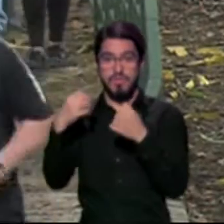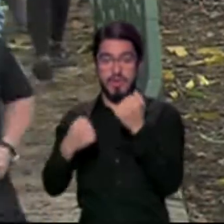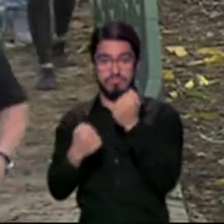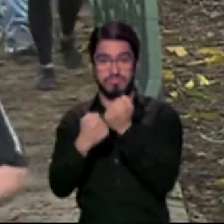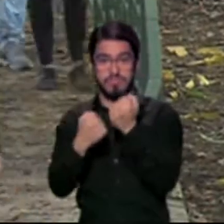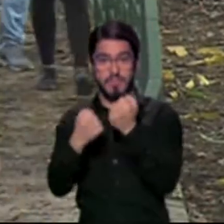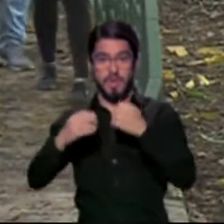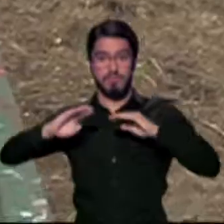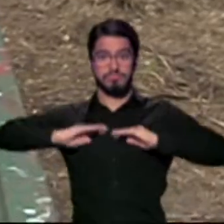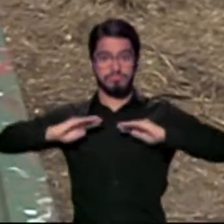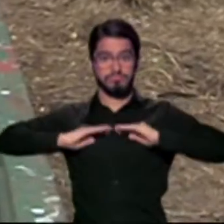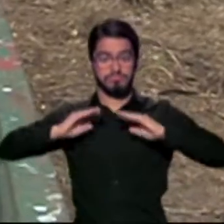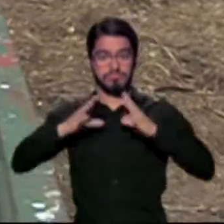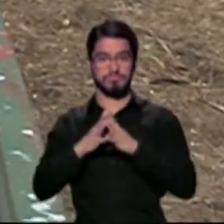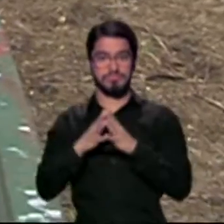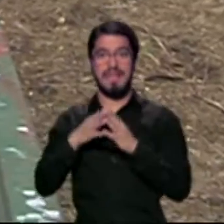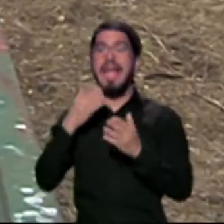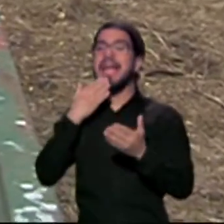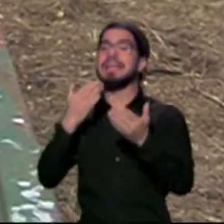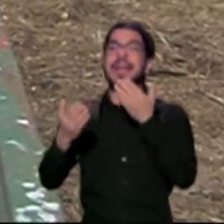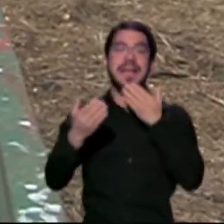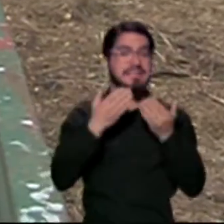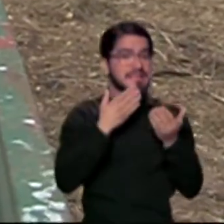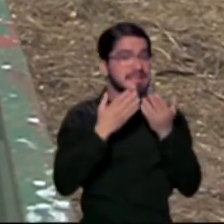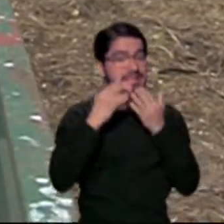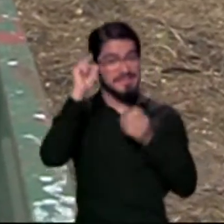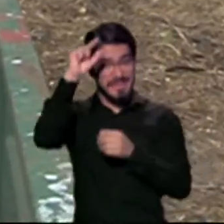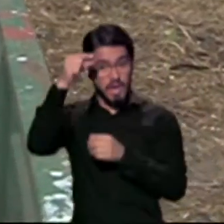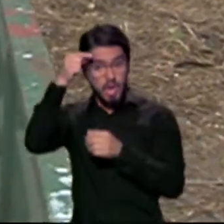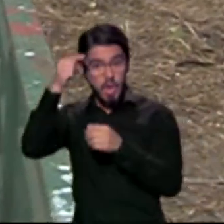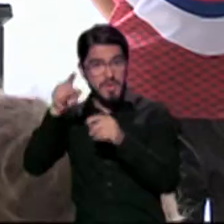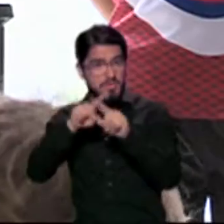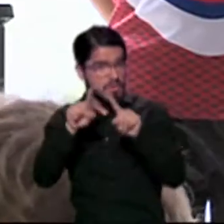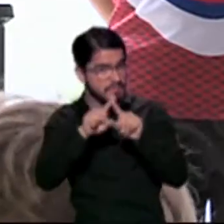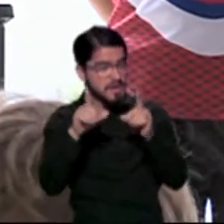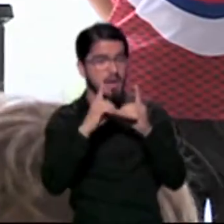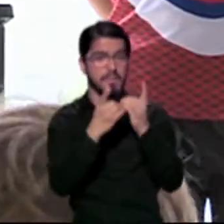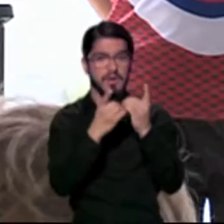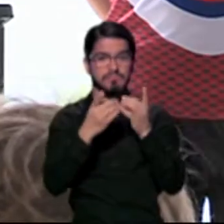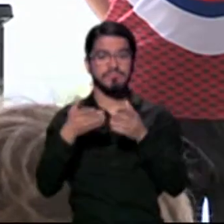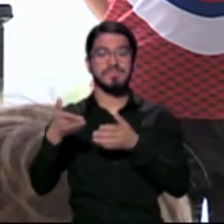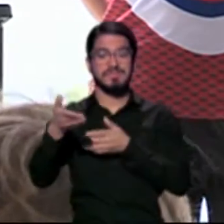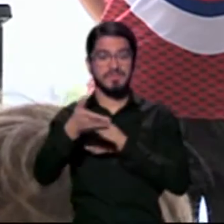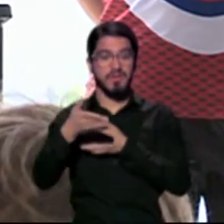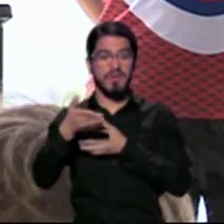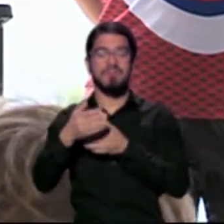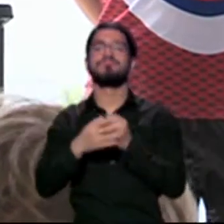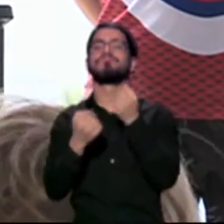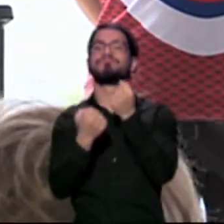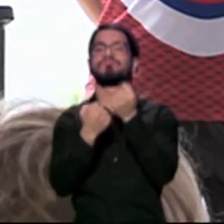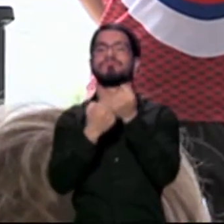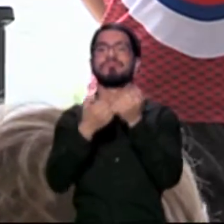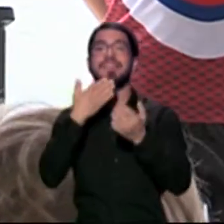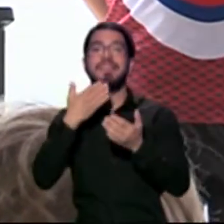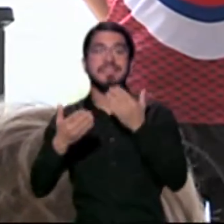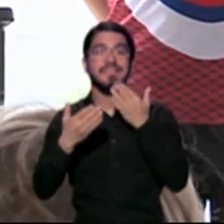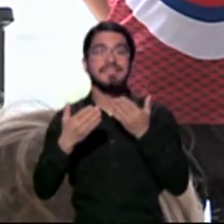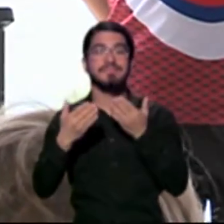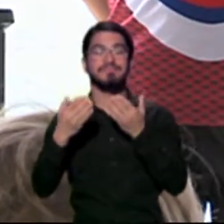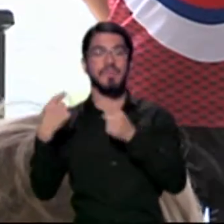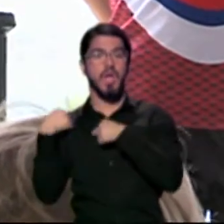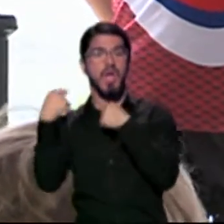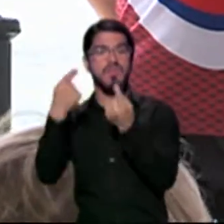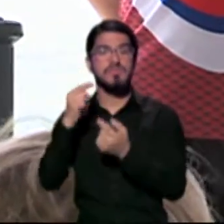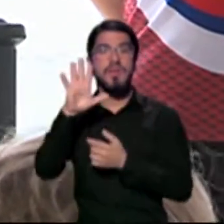gracias a todas las agencias que han puesto su mano Y el esfuerzo para que esto fuera realidad Nosotros llevamos 5 años